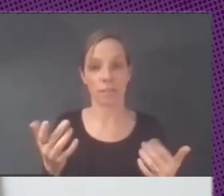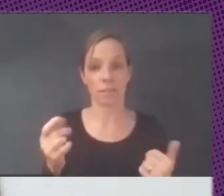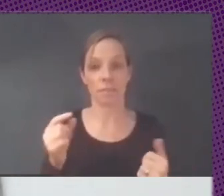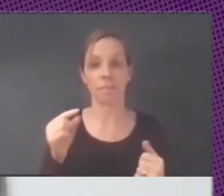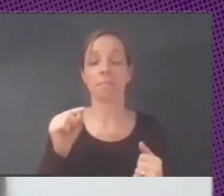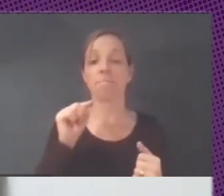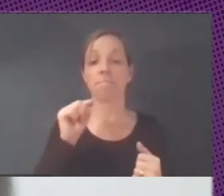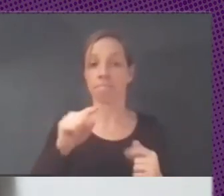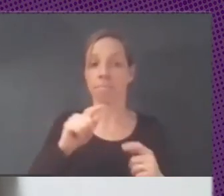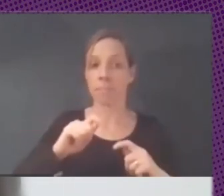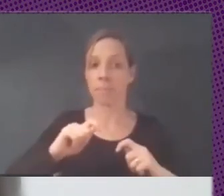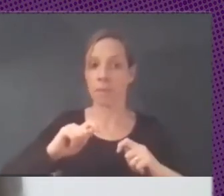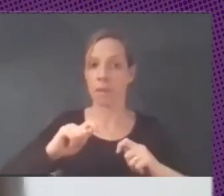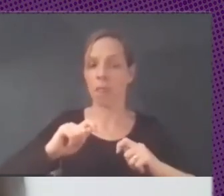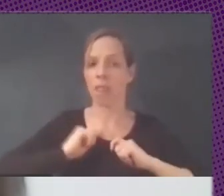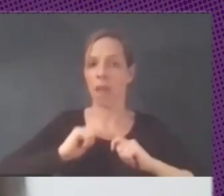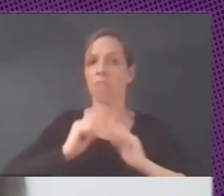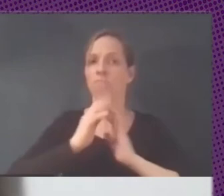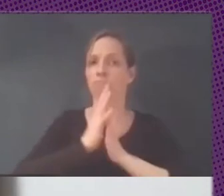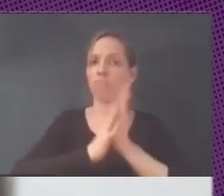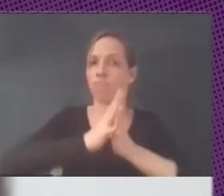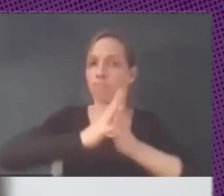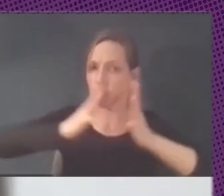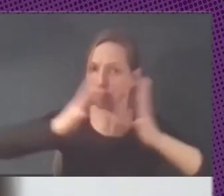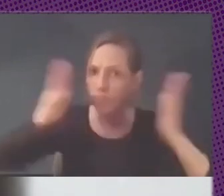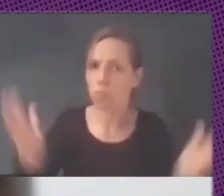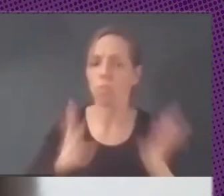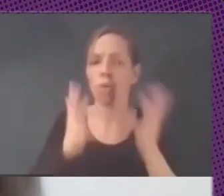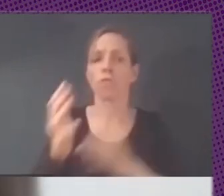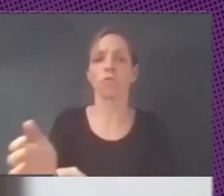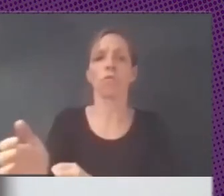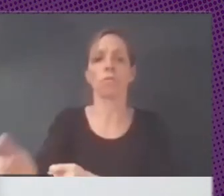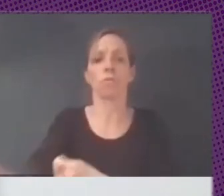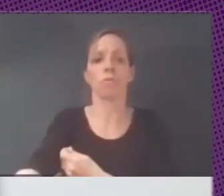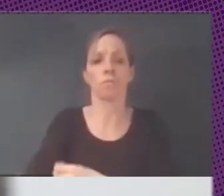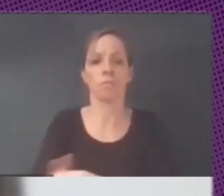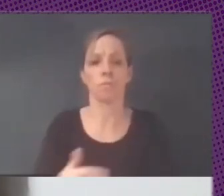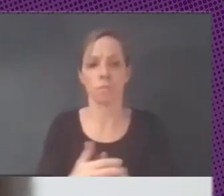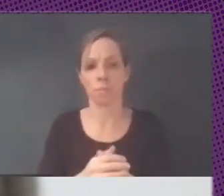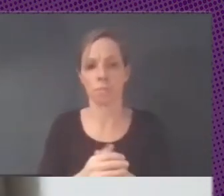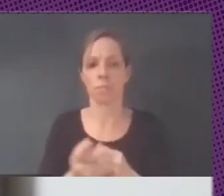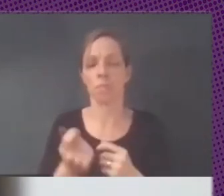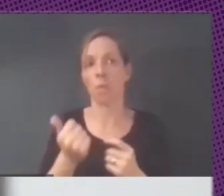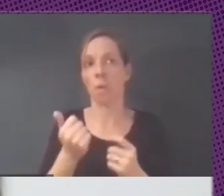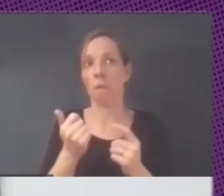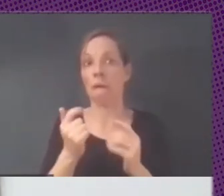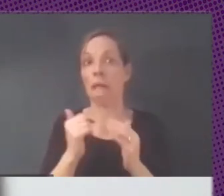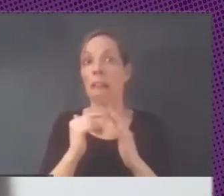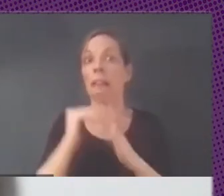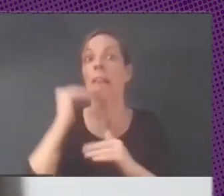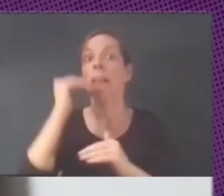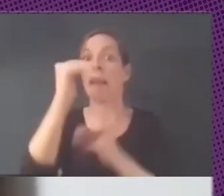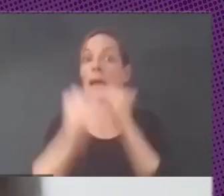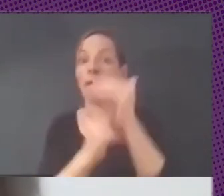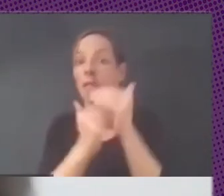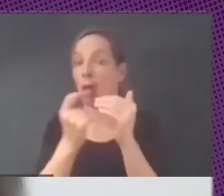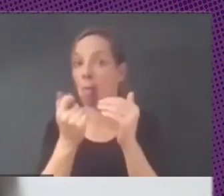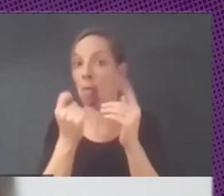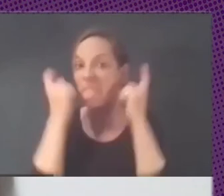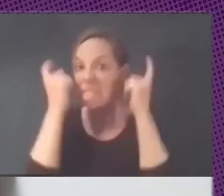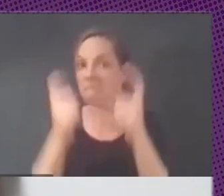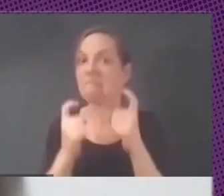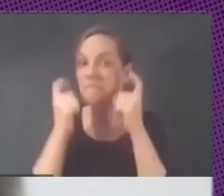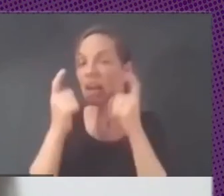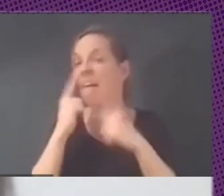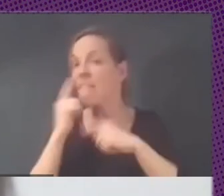bueno que se le diera un impulso muchas veces avanzando por los márgenes ¿no? integrándose en las